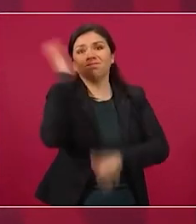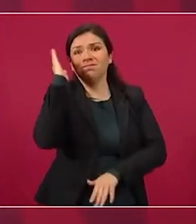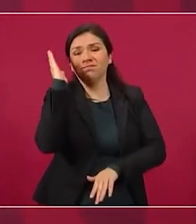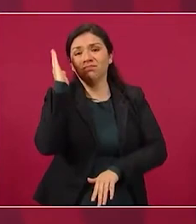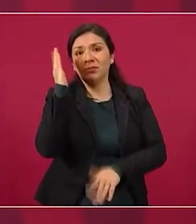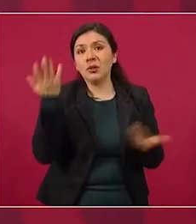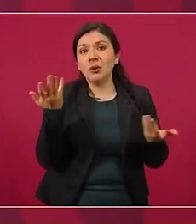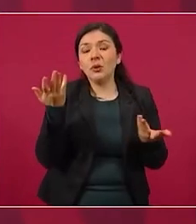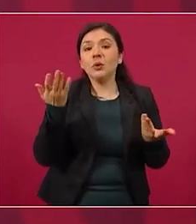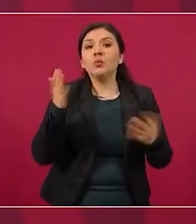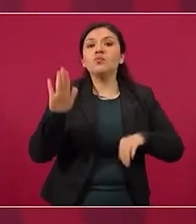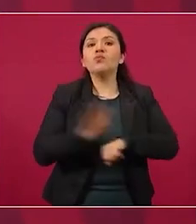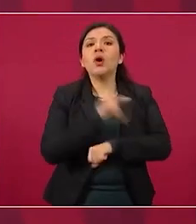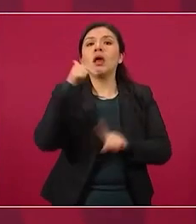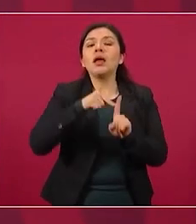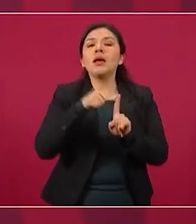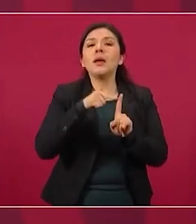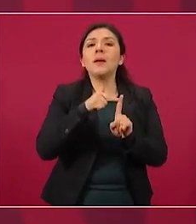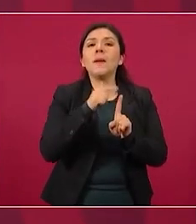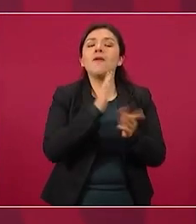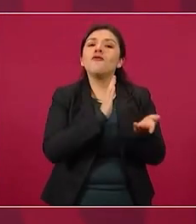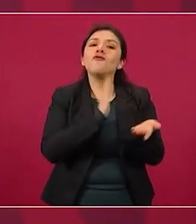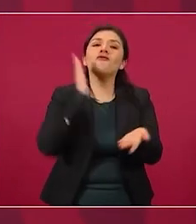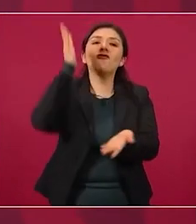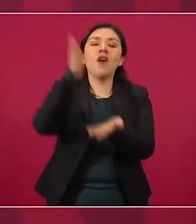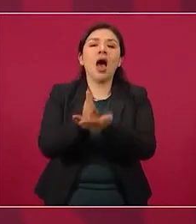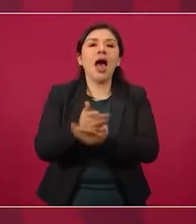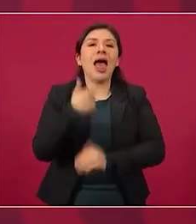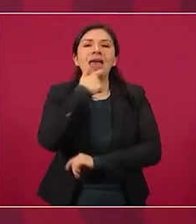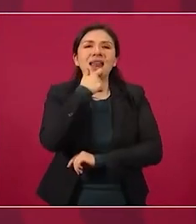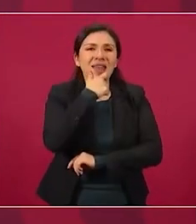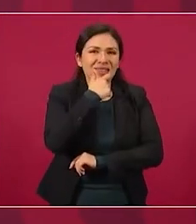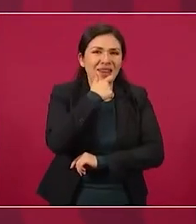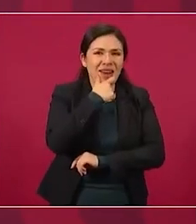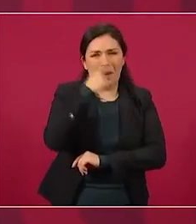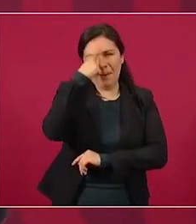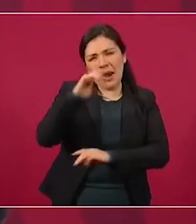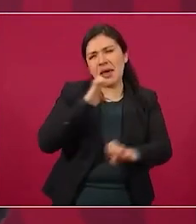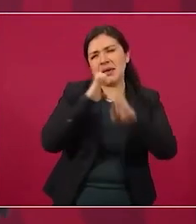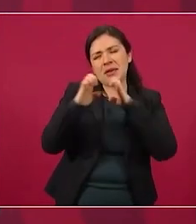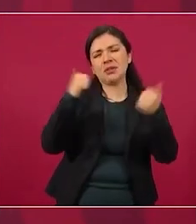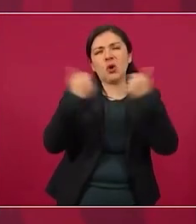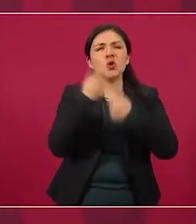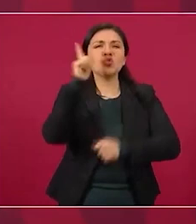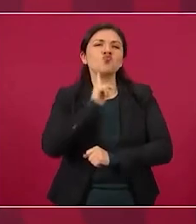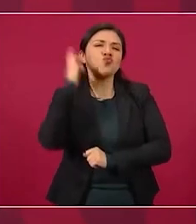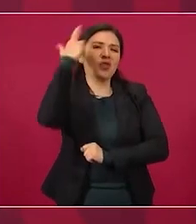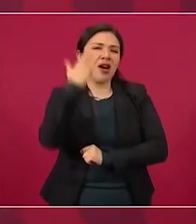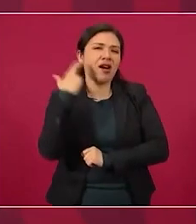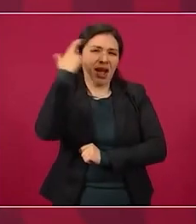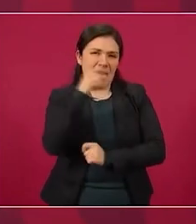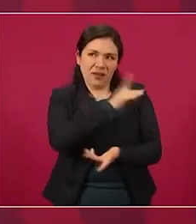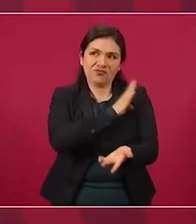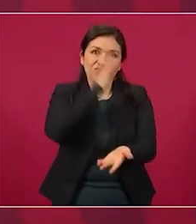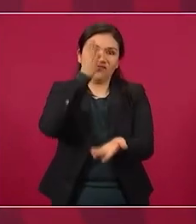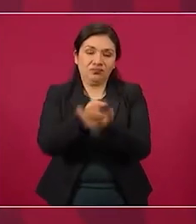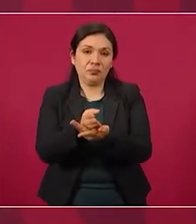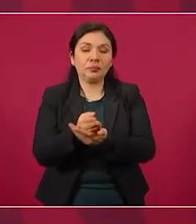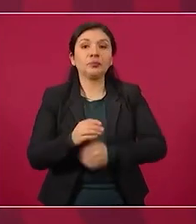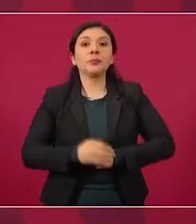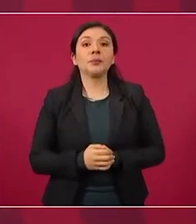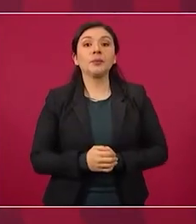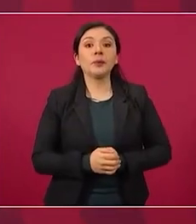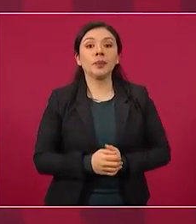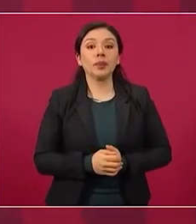porque iba a Inglaterra a una entrevista con la reina al día